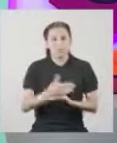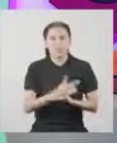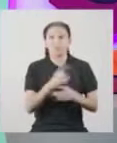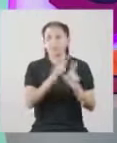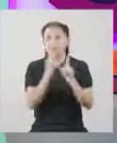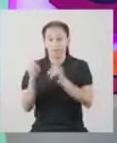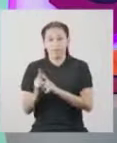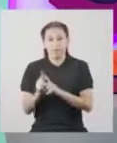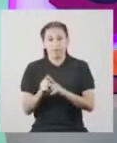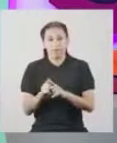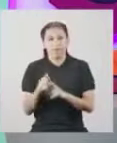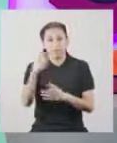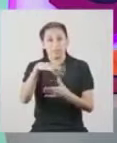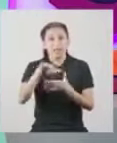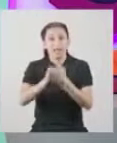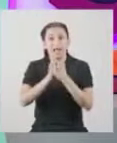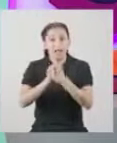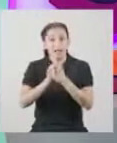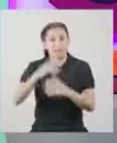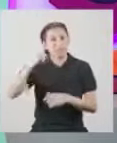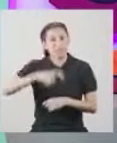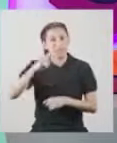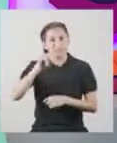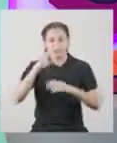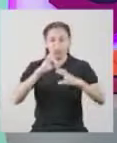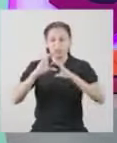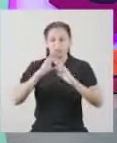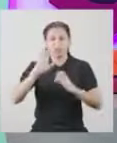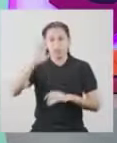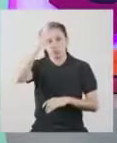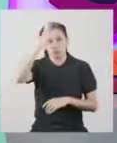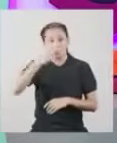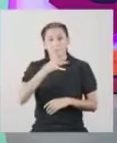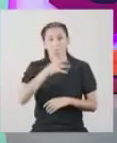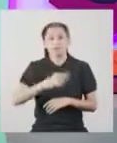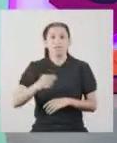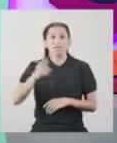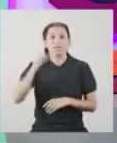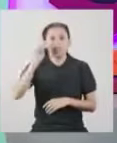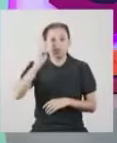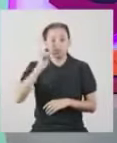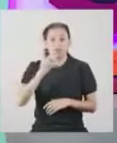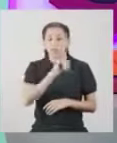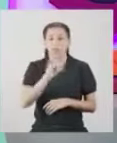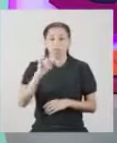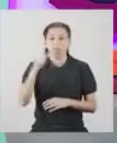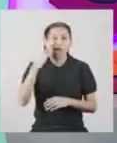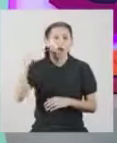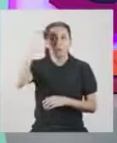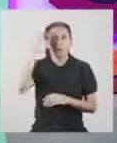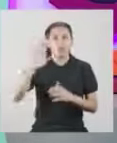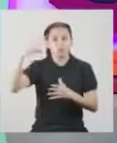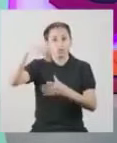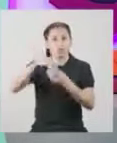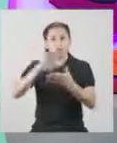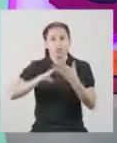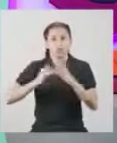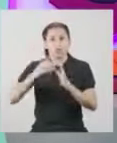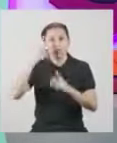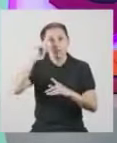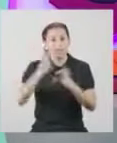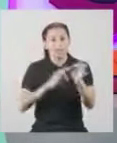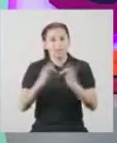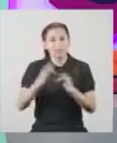de las truchas. Además, creo que nuestras amigas necesitan una conversación con sus padres, madres, maestros o adultos en su